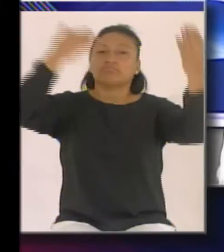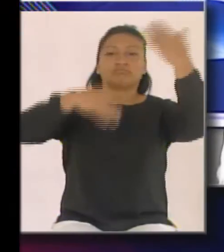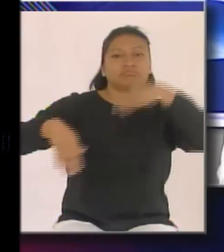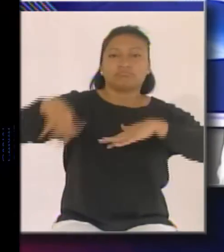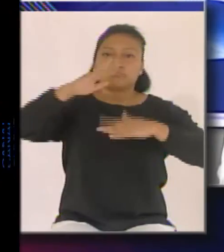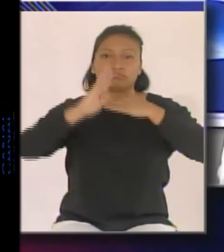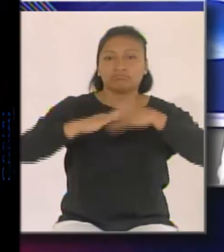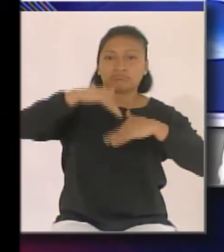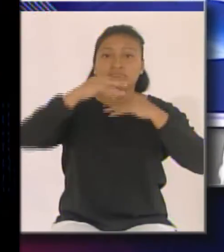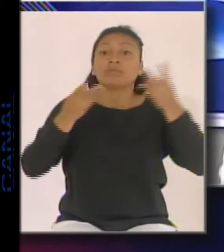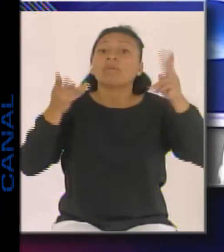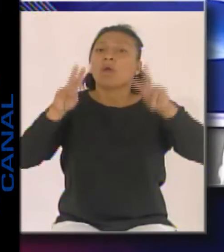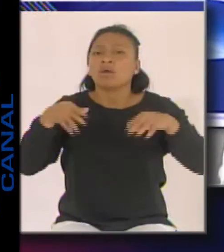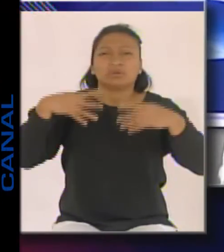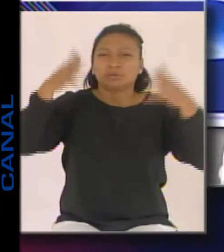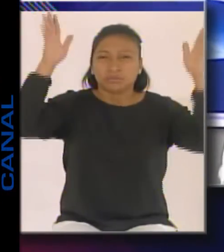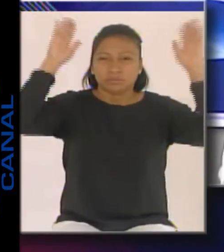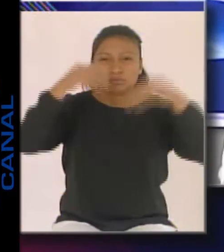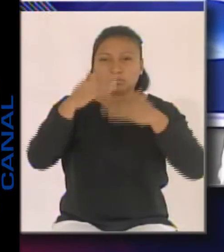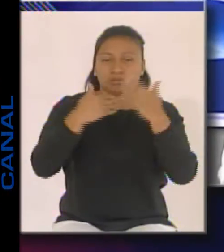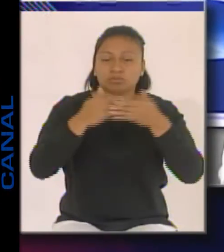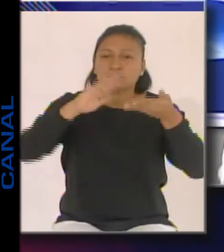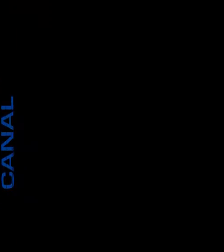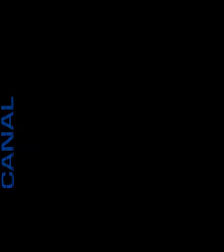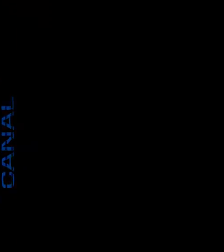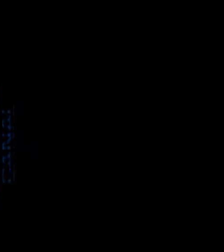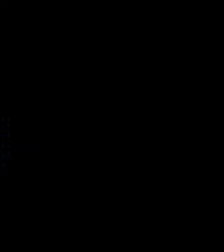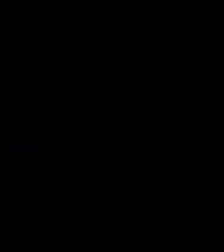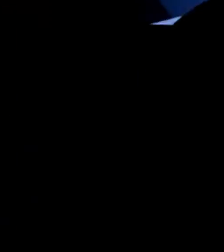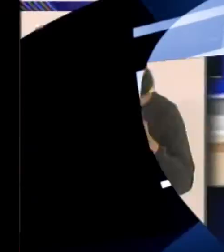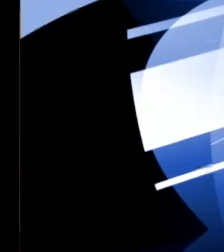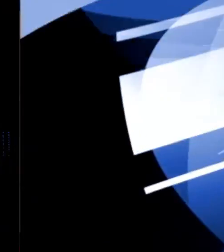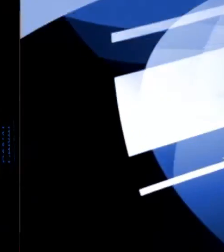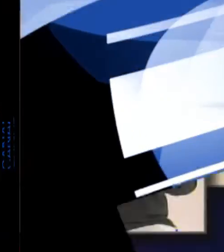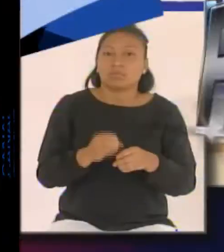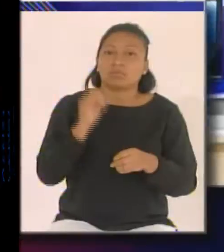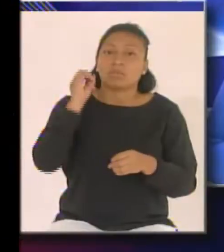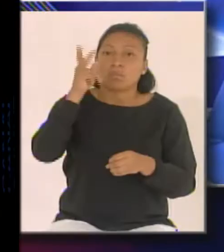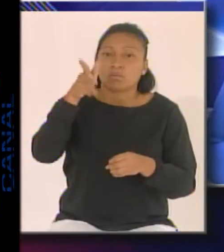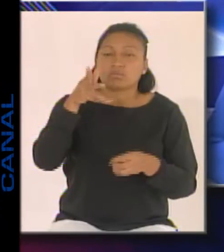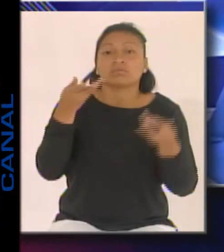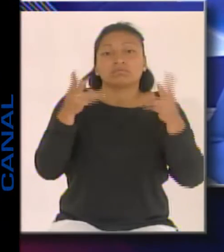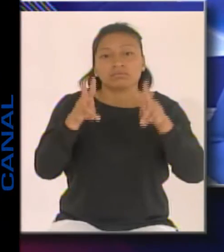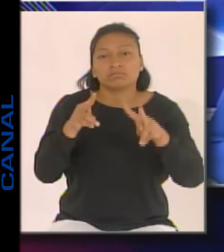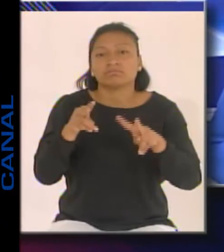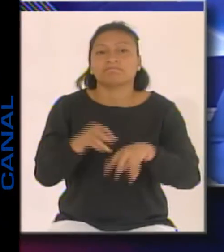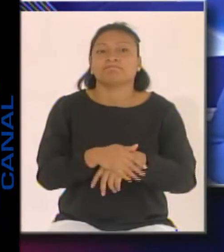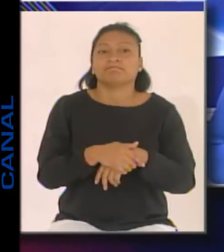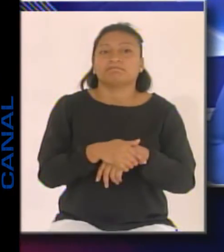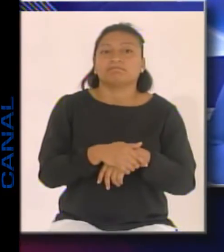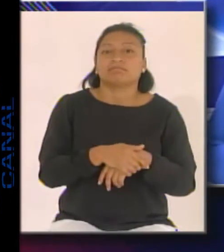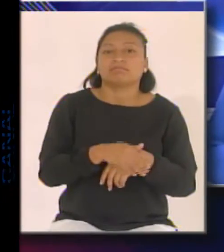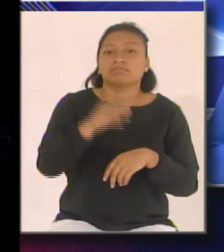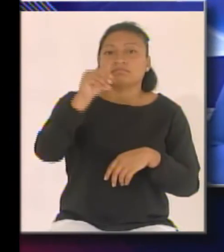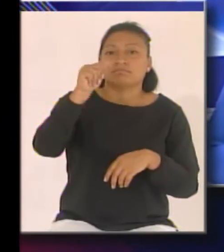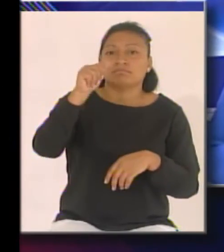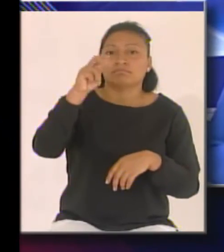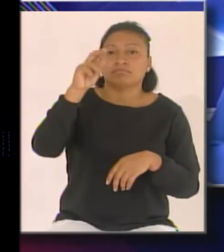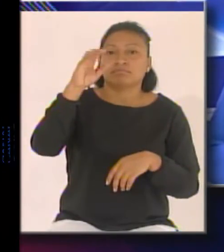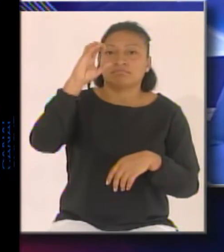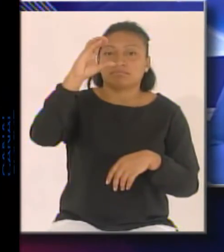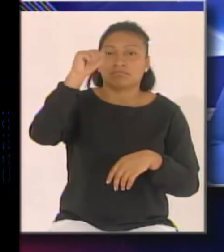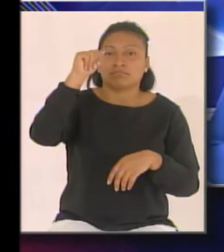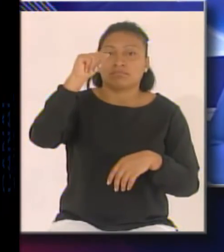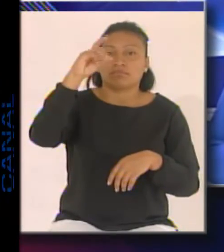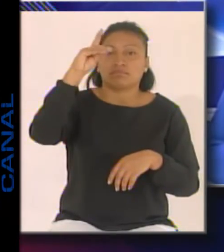de Ango Chagua, de La Esperanza y obviamente de los barrios populares de Ibarra. La academia pues retomando las actividades después de,